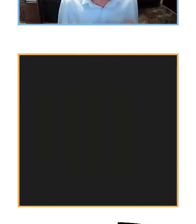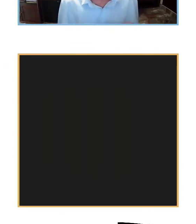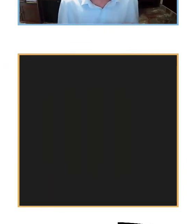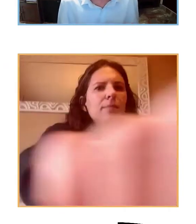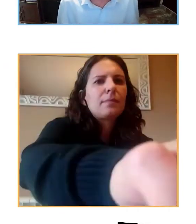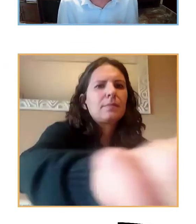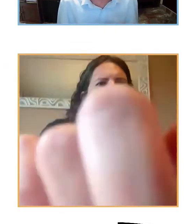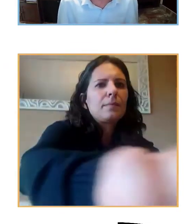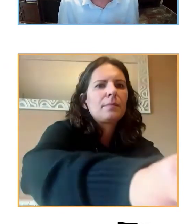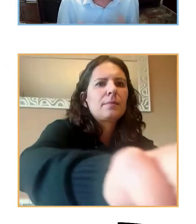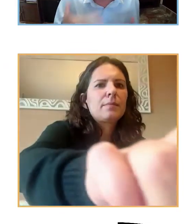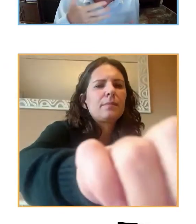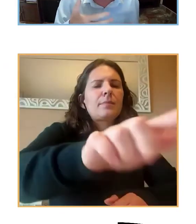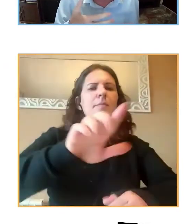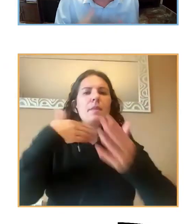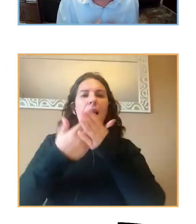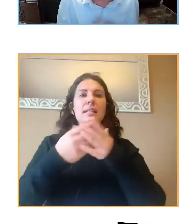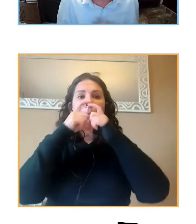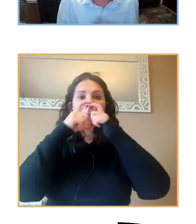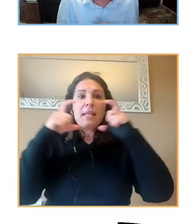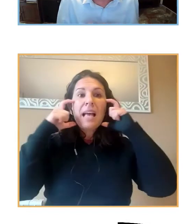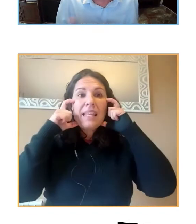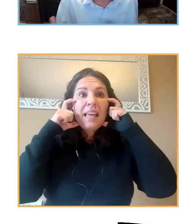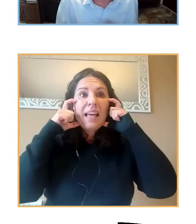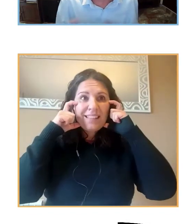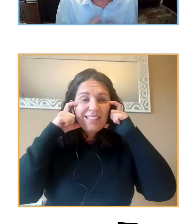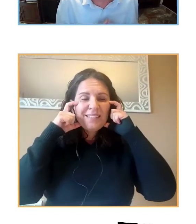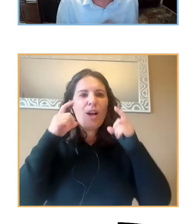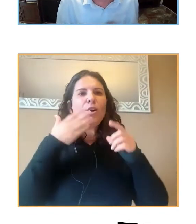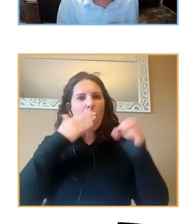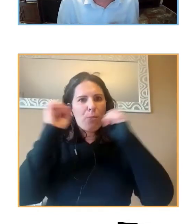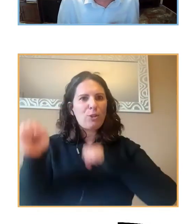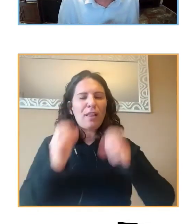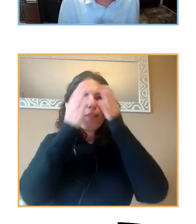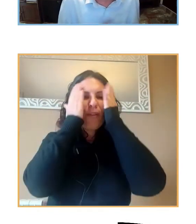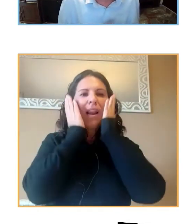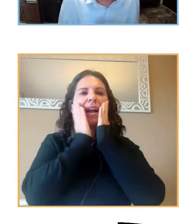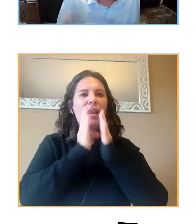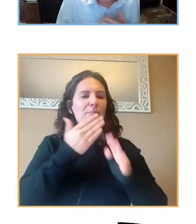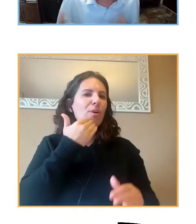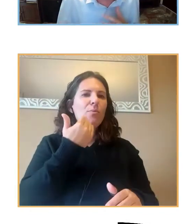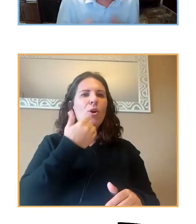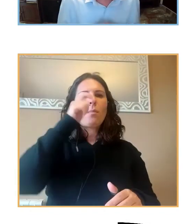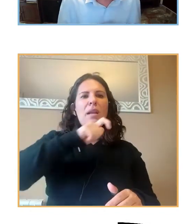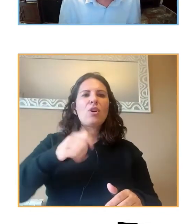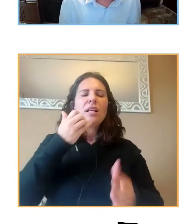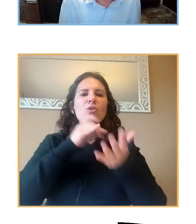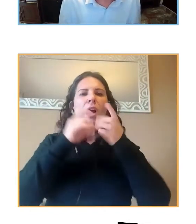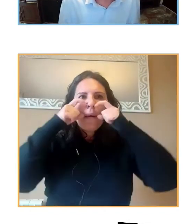a algunos, o ha servido a algunos, como una protección de la cara. Por ejemplo, a las personas que sufren, son rojos,